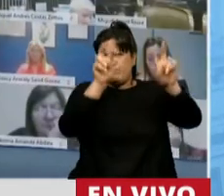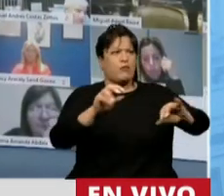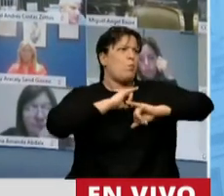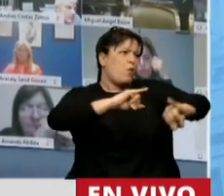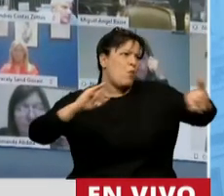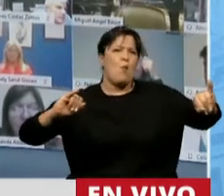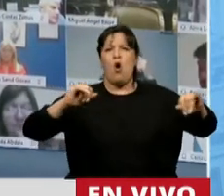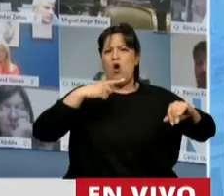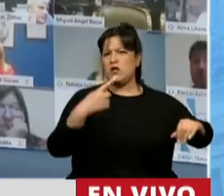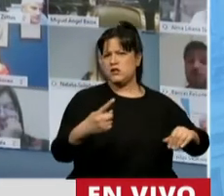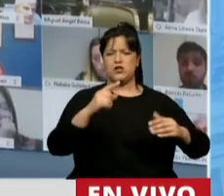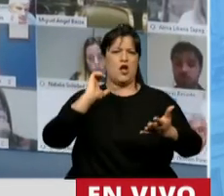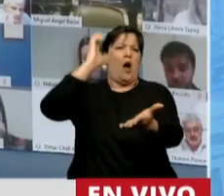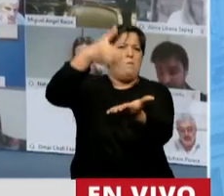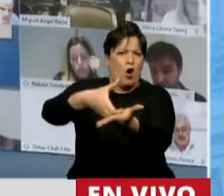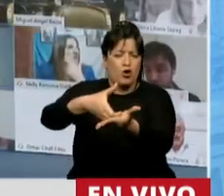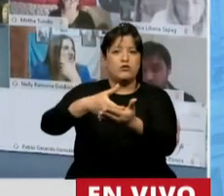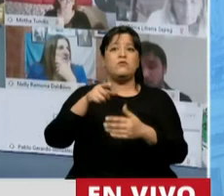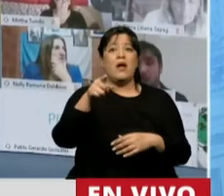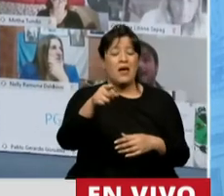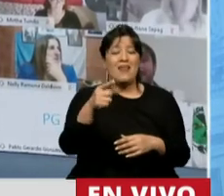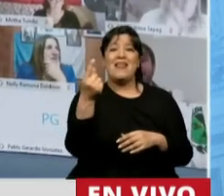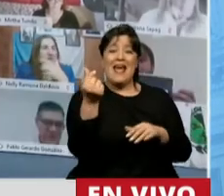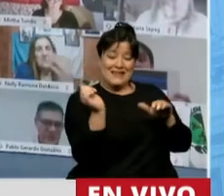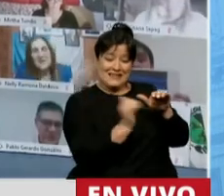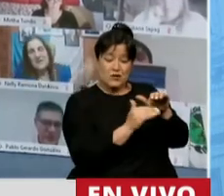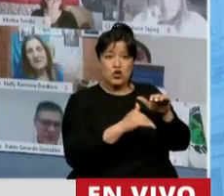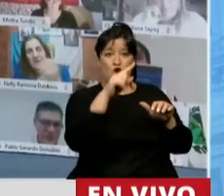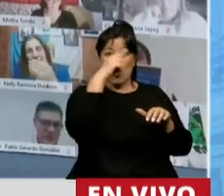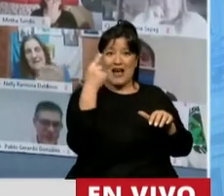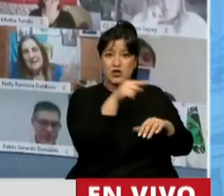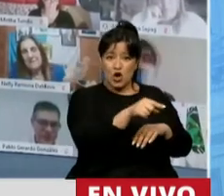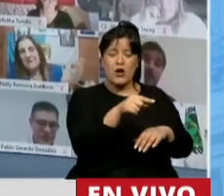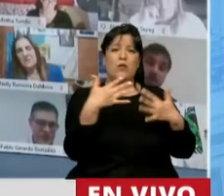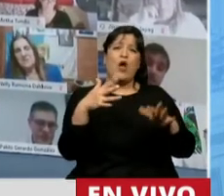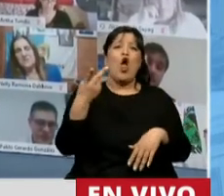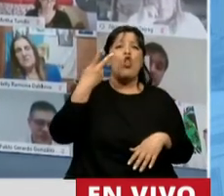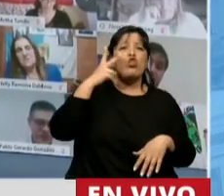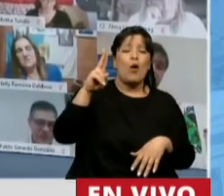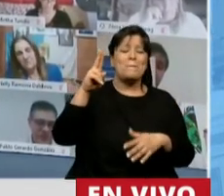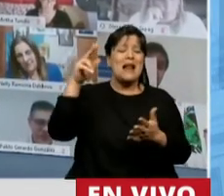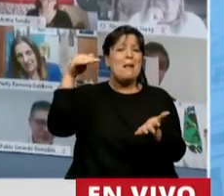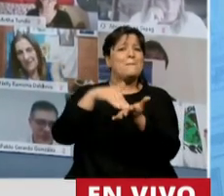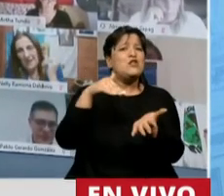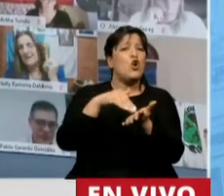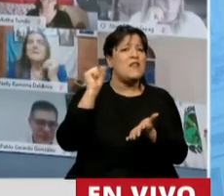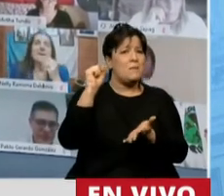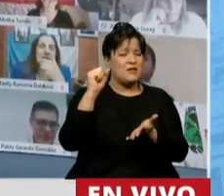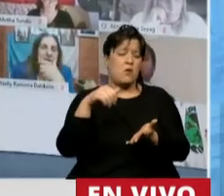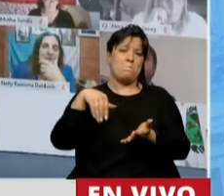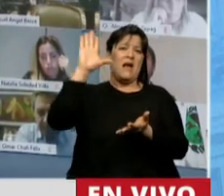bombos y platillos un aporte del Tesoro Nacional de más de 2.000 millones de pesos.